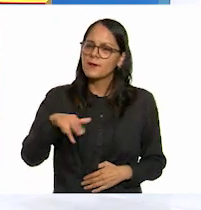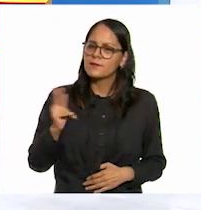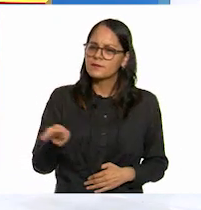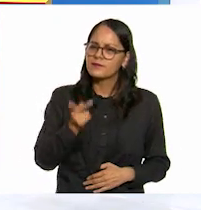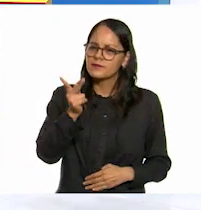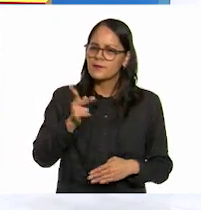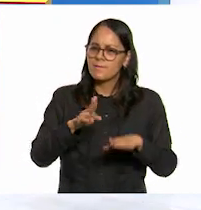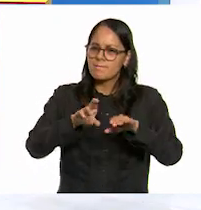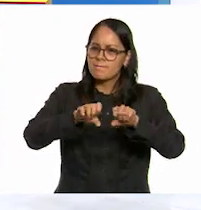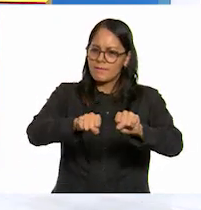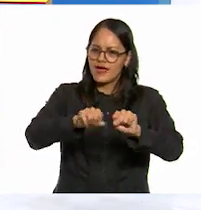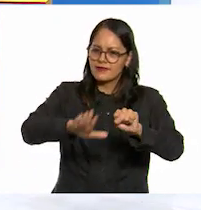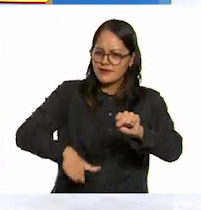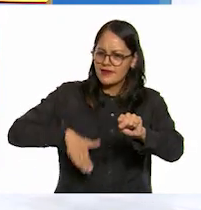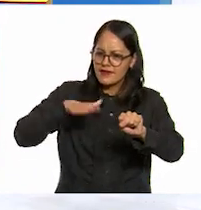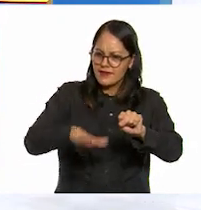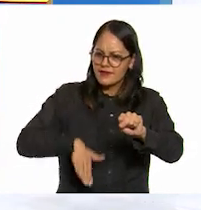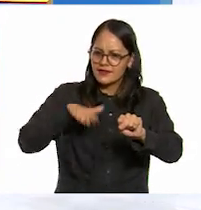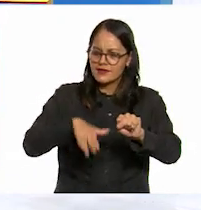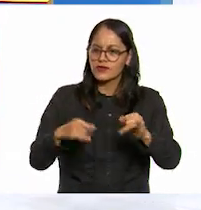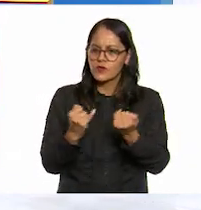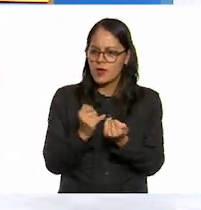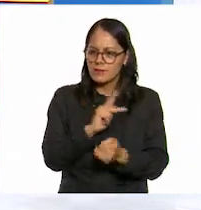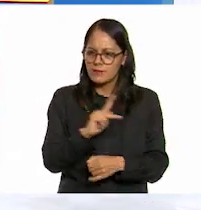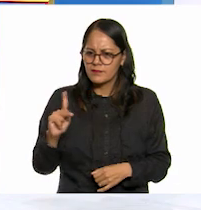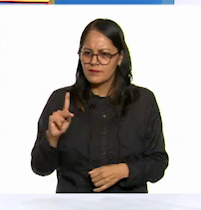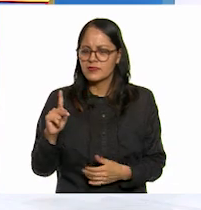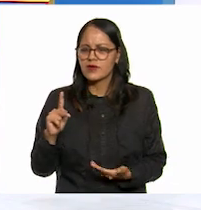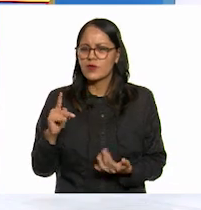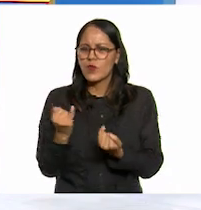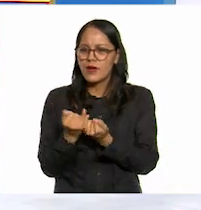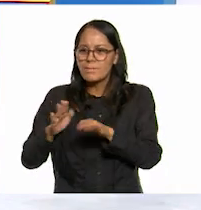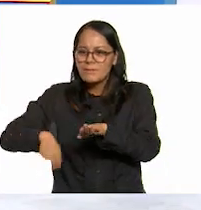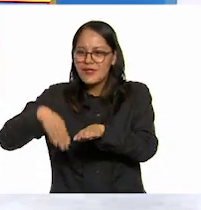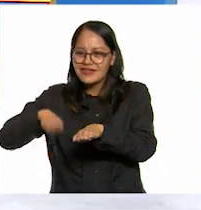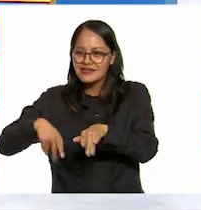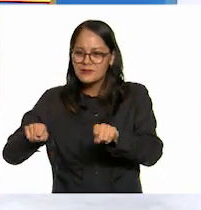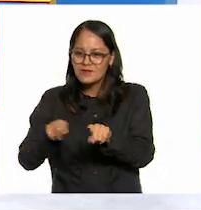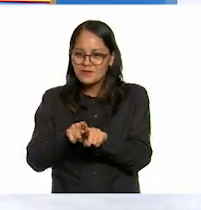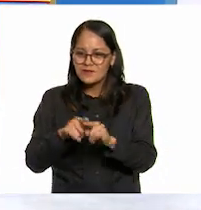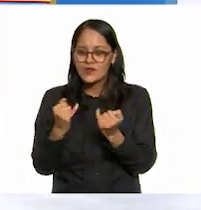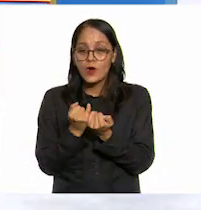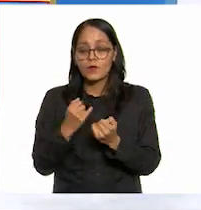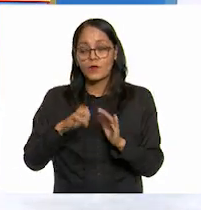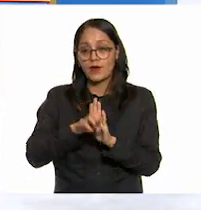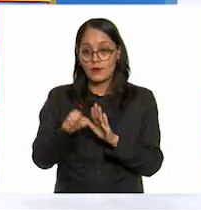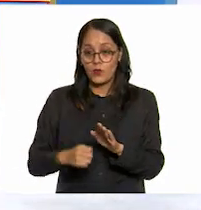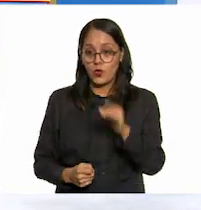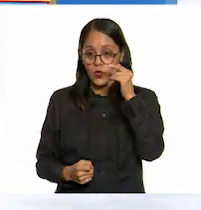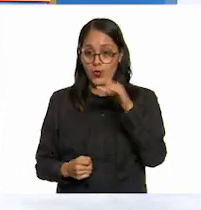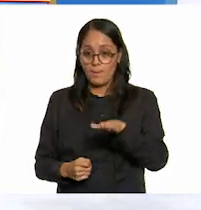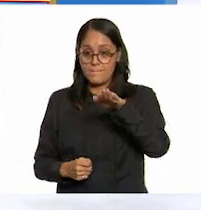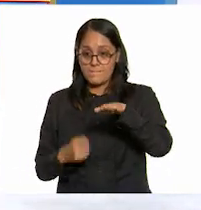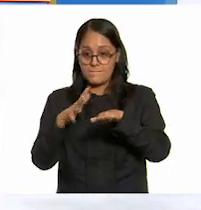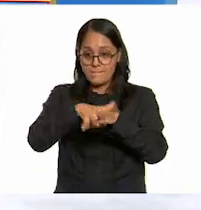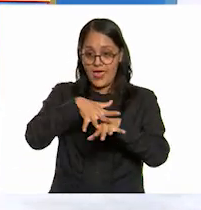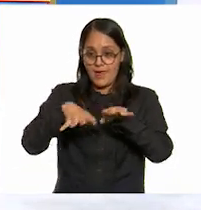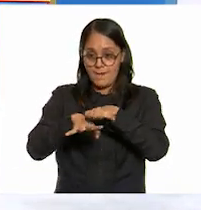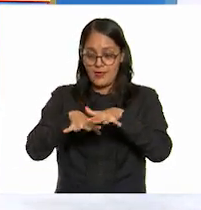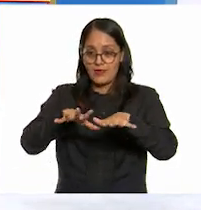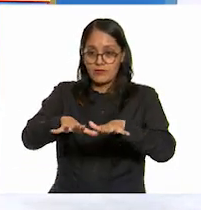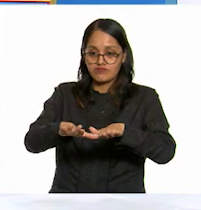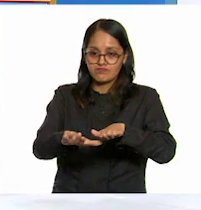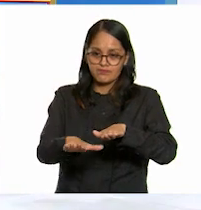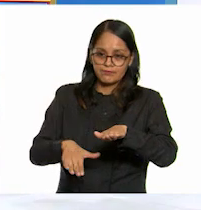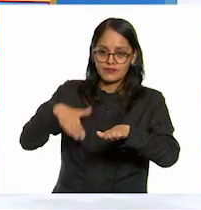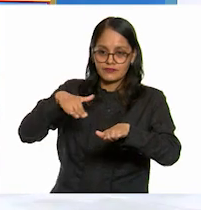patines es bueno parecido también al del escuro ¿no? o sea el de la patineta porque uno se sube y con un pie se impulsa ¿no? a partir de